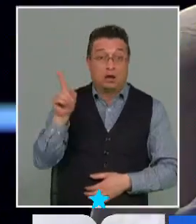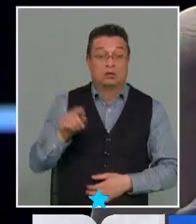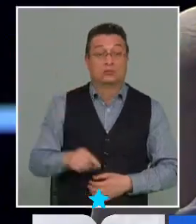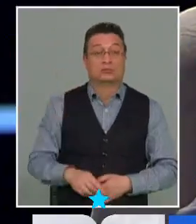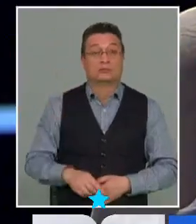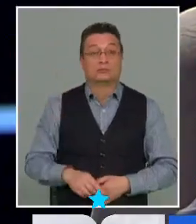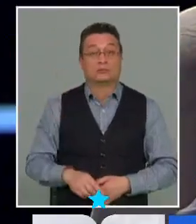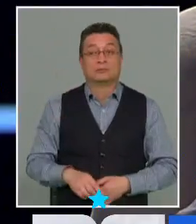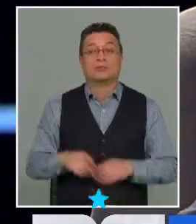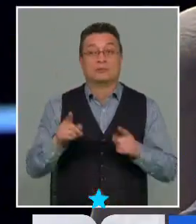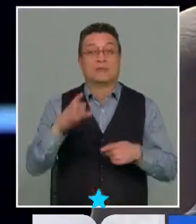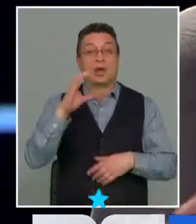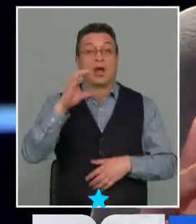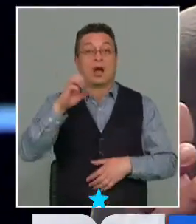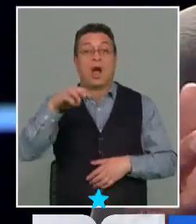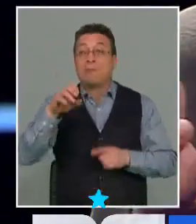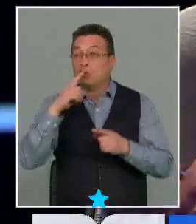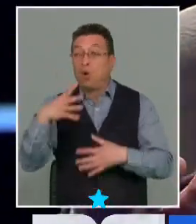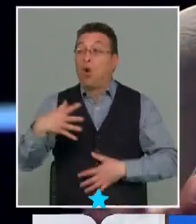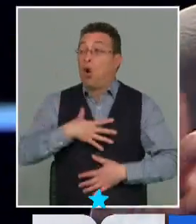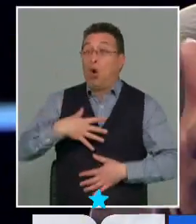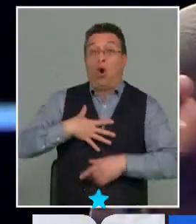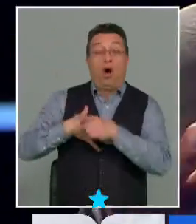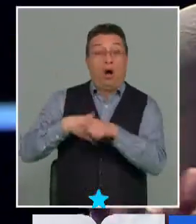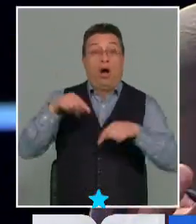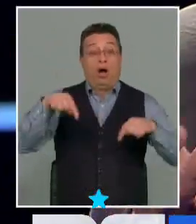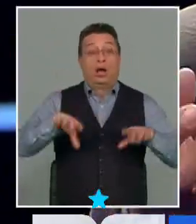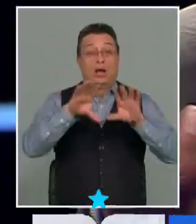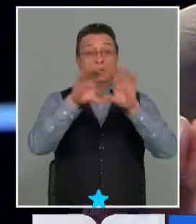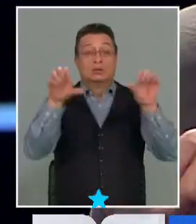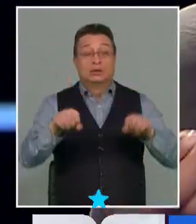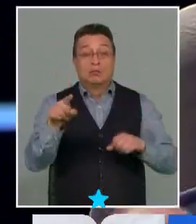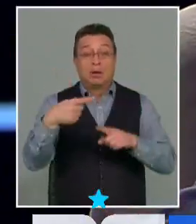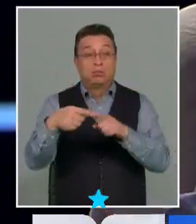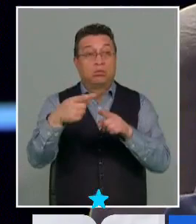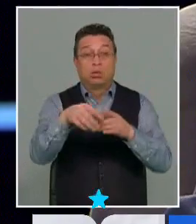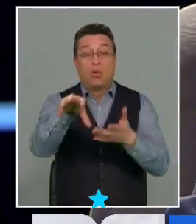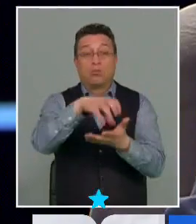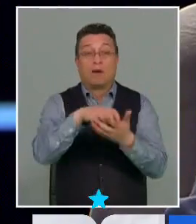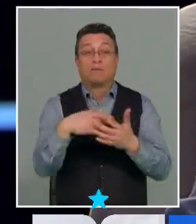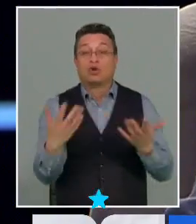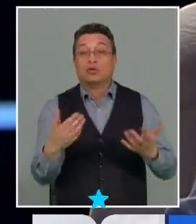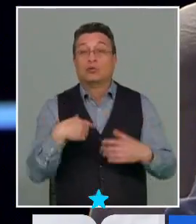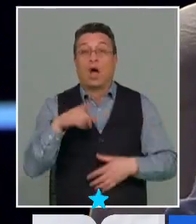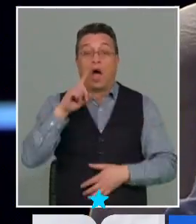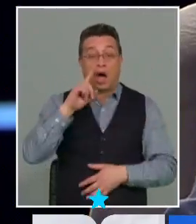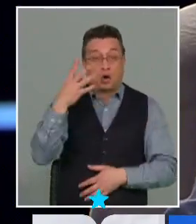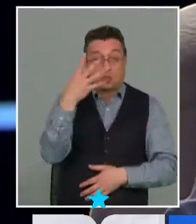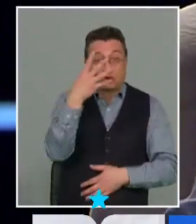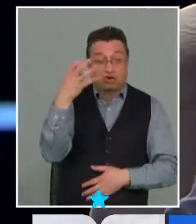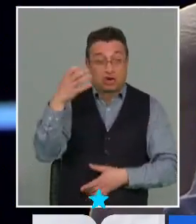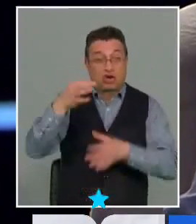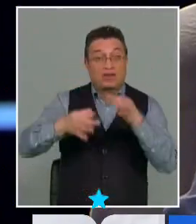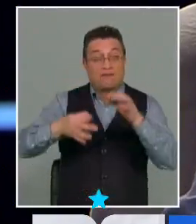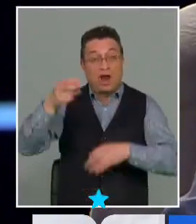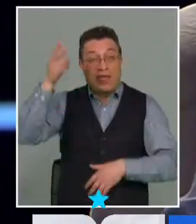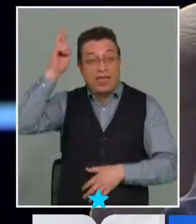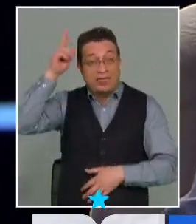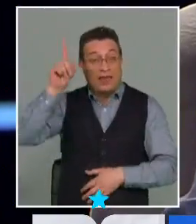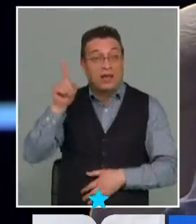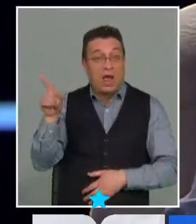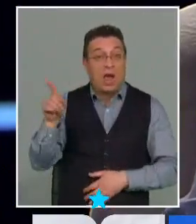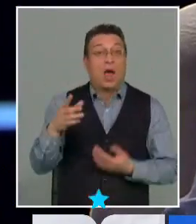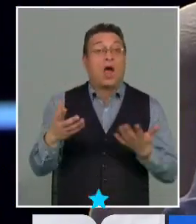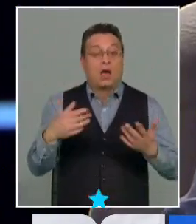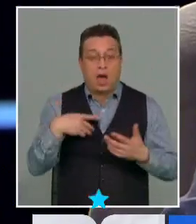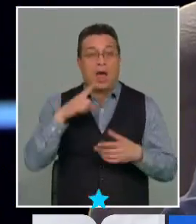y Camilo se alarma que podrían haber sistemas de justicia de los distintos pueblos hay 400 tribunales indígenas y en ese sentido